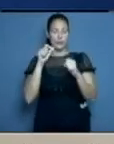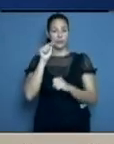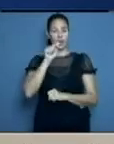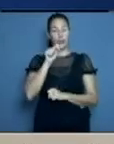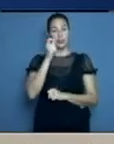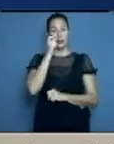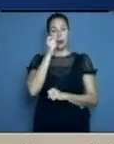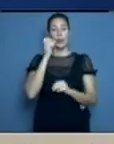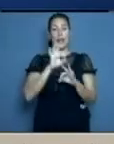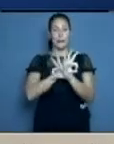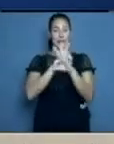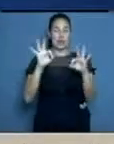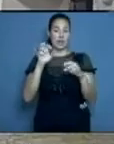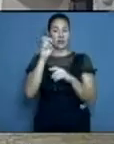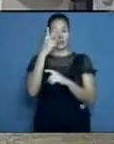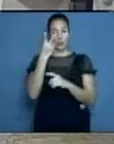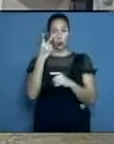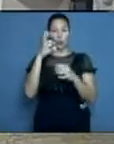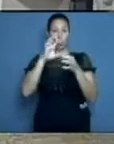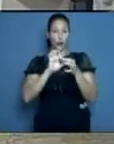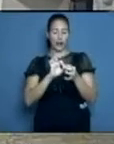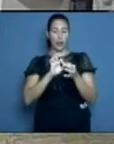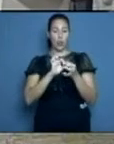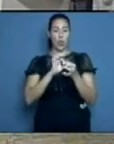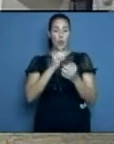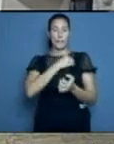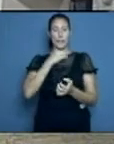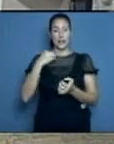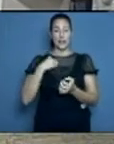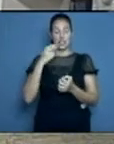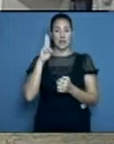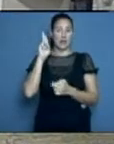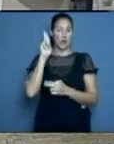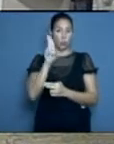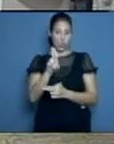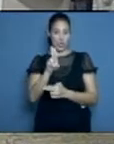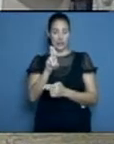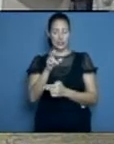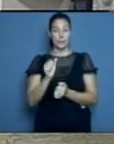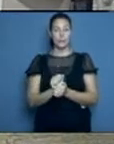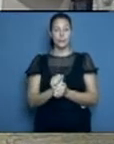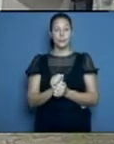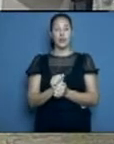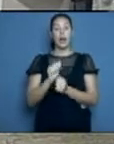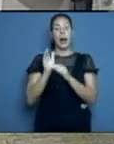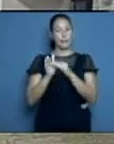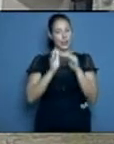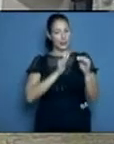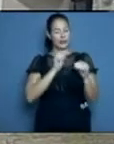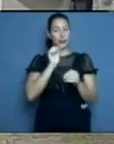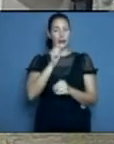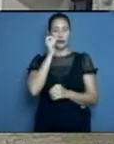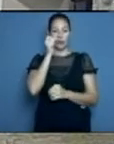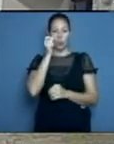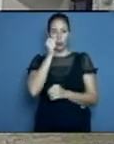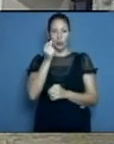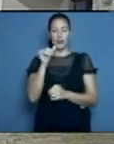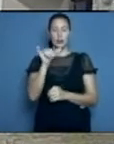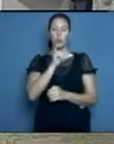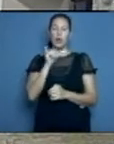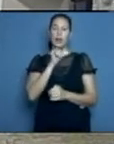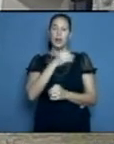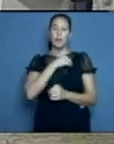especialista de segundo grado en medicina intensiva y emergencia. Además, es uno de los autores del